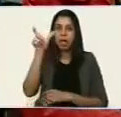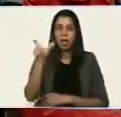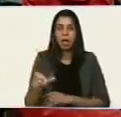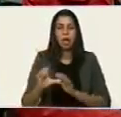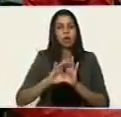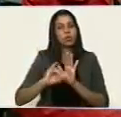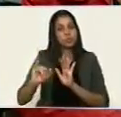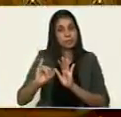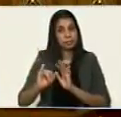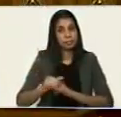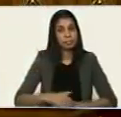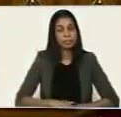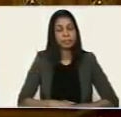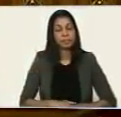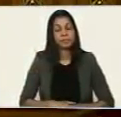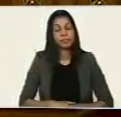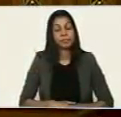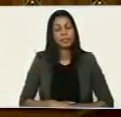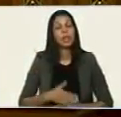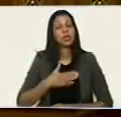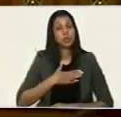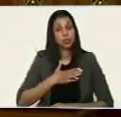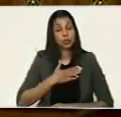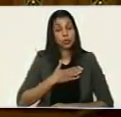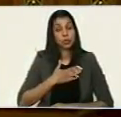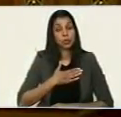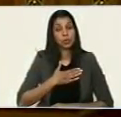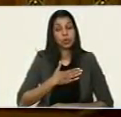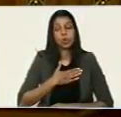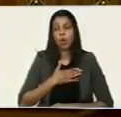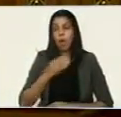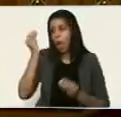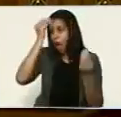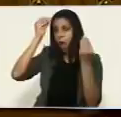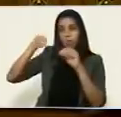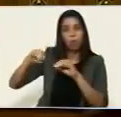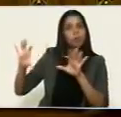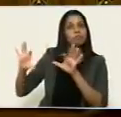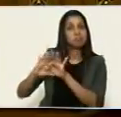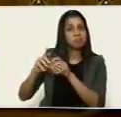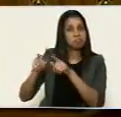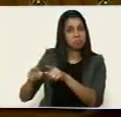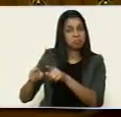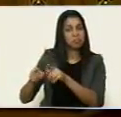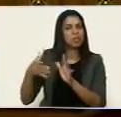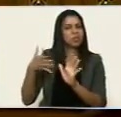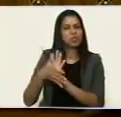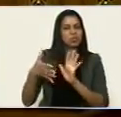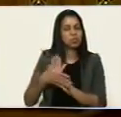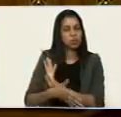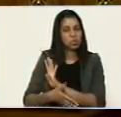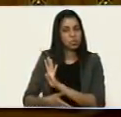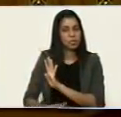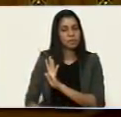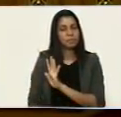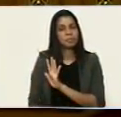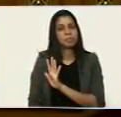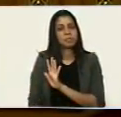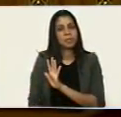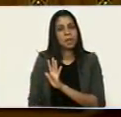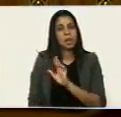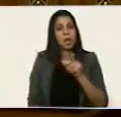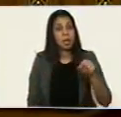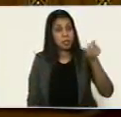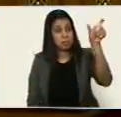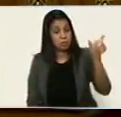Ustedes saben que, yo me uno en verdad al comentario de Jesús con respecto a Ramón